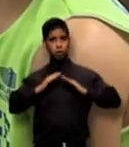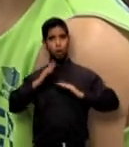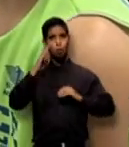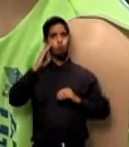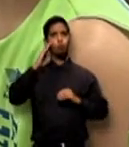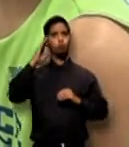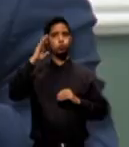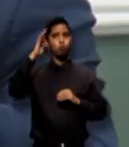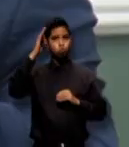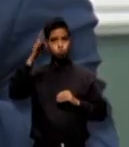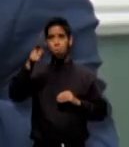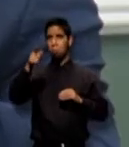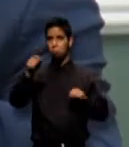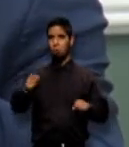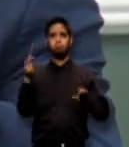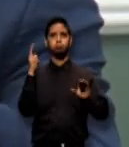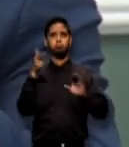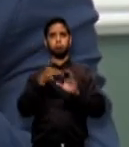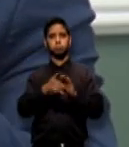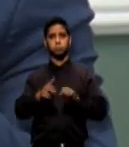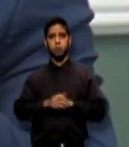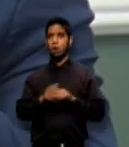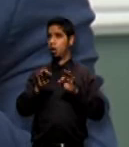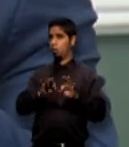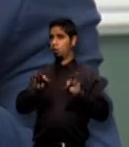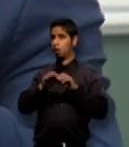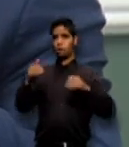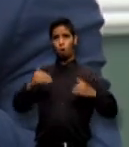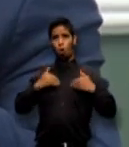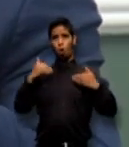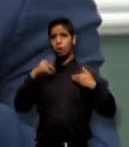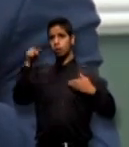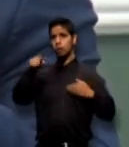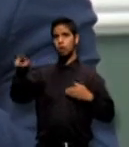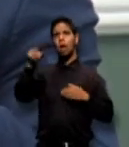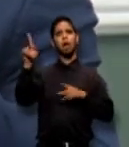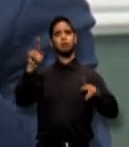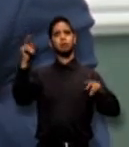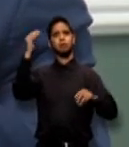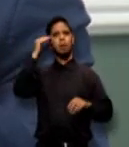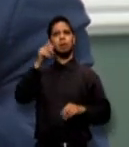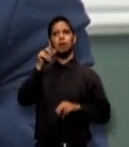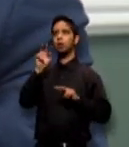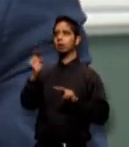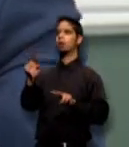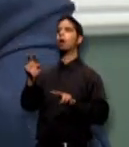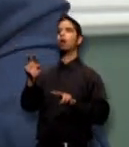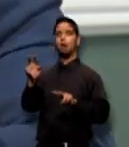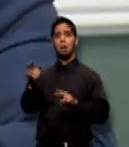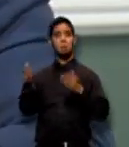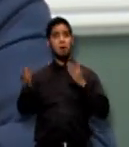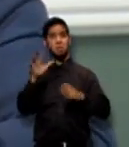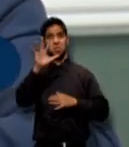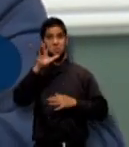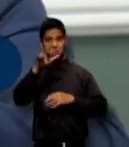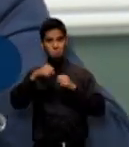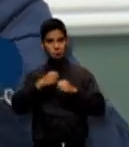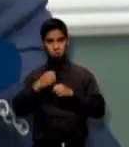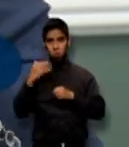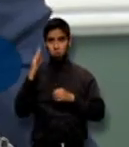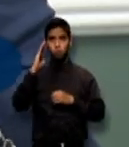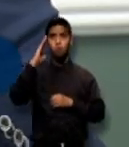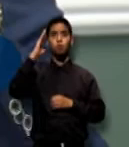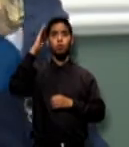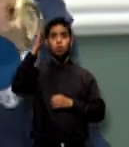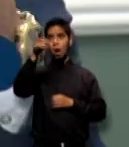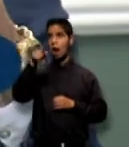evento que nos brinda la facultad de que los jóvenes puedan conocerse y que probablemente pasen cinco años y estos jóvenes sean los que se